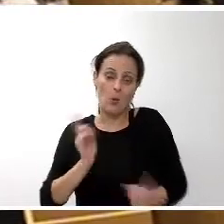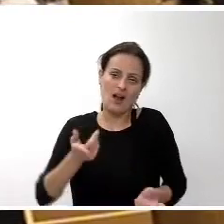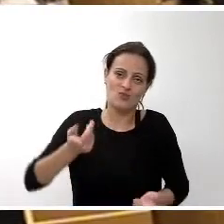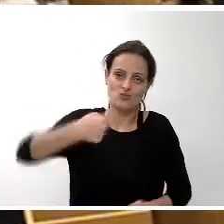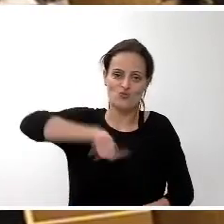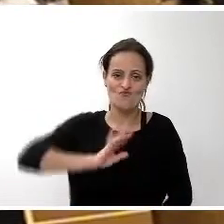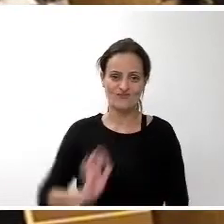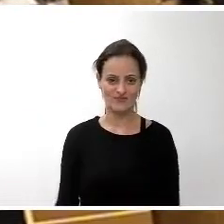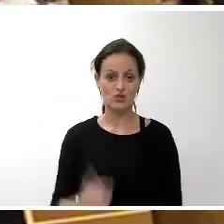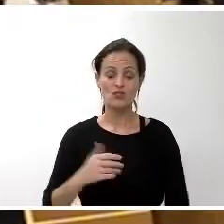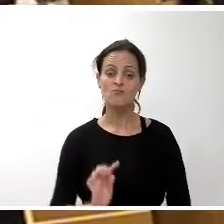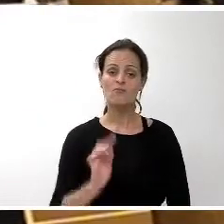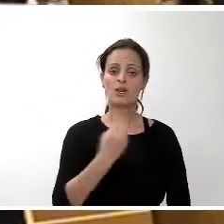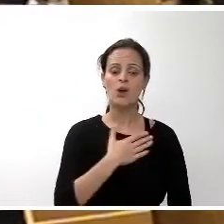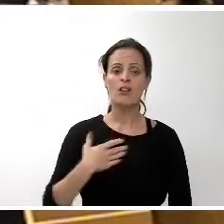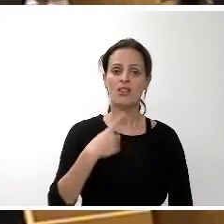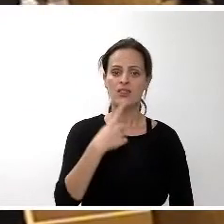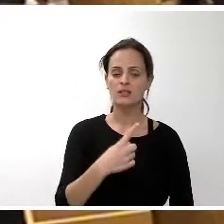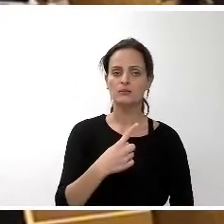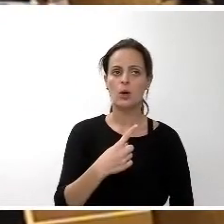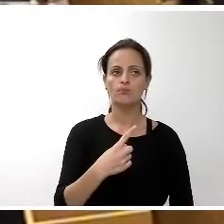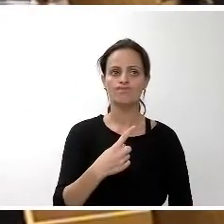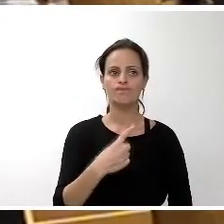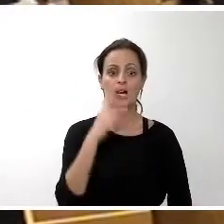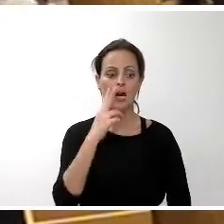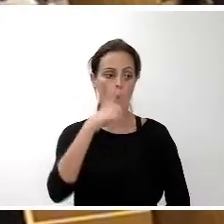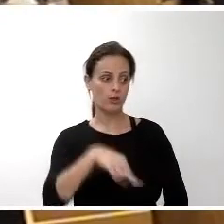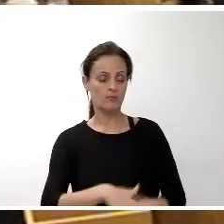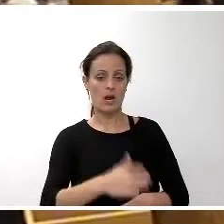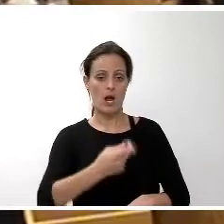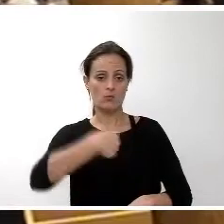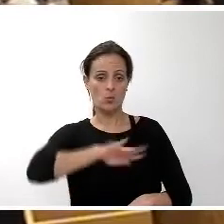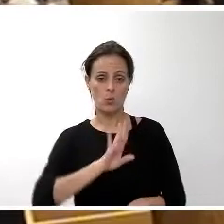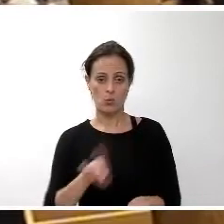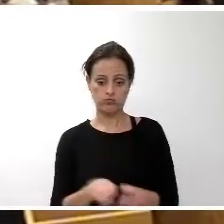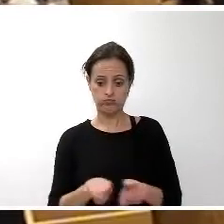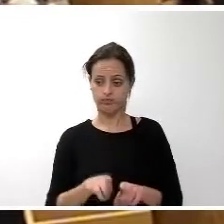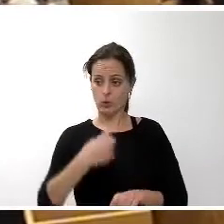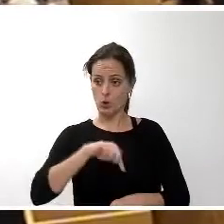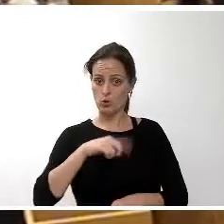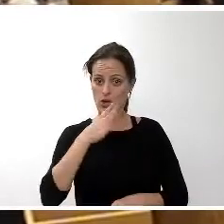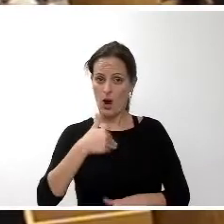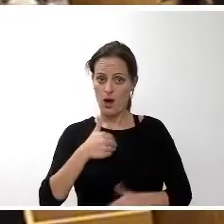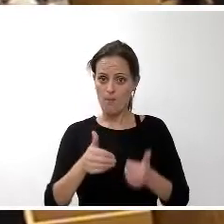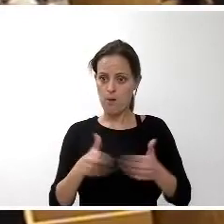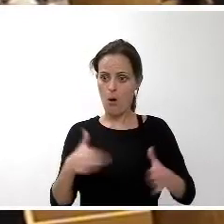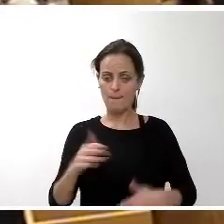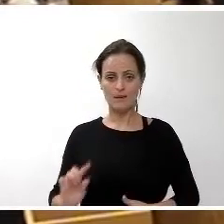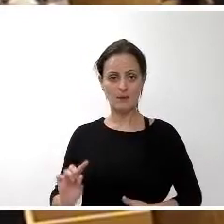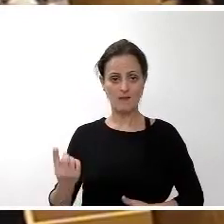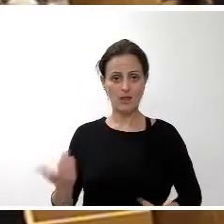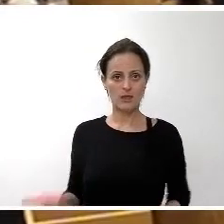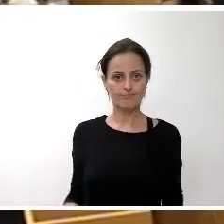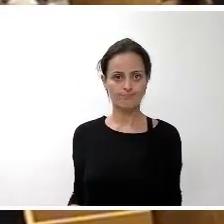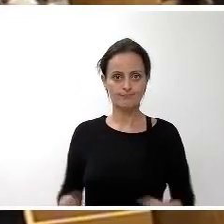queremos en primer lugar reconocer que para un grupo como el nuestro que irrumpe por primera vez en esta